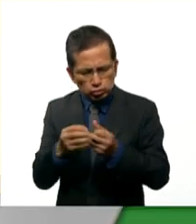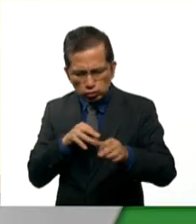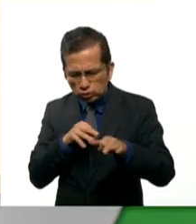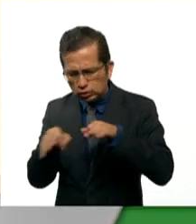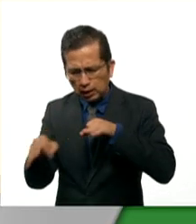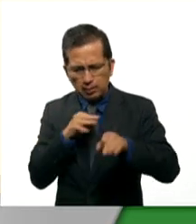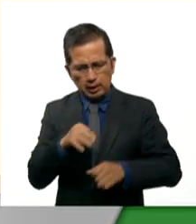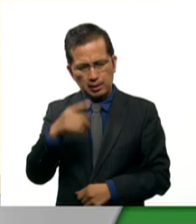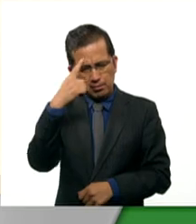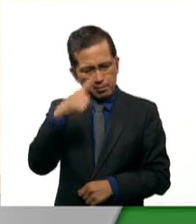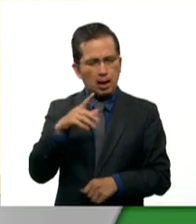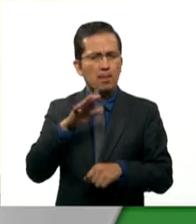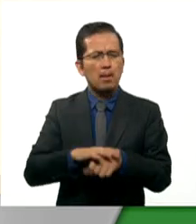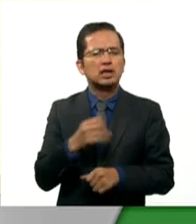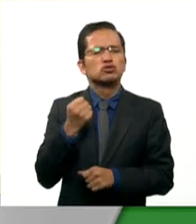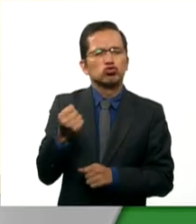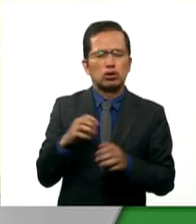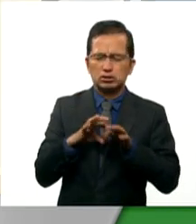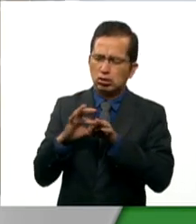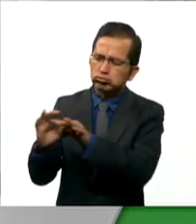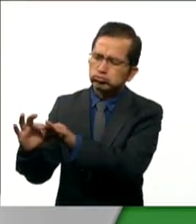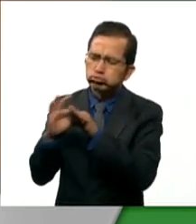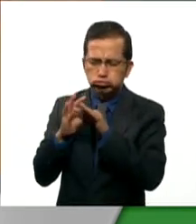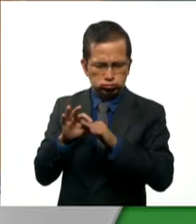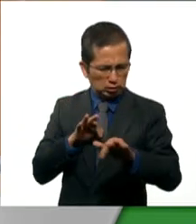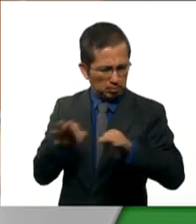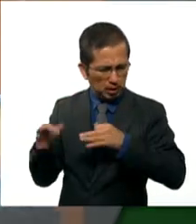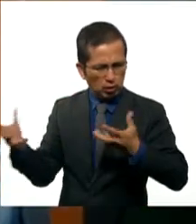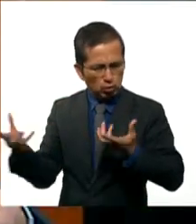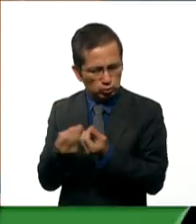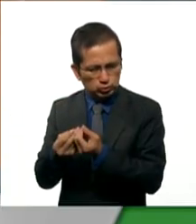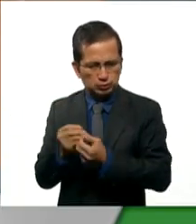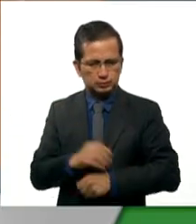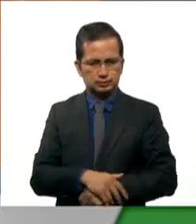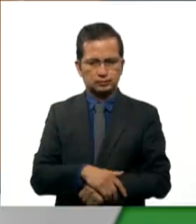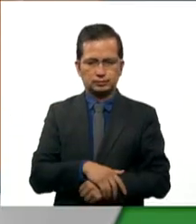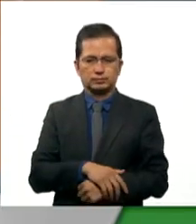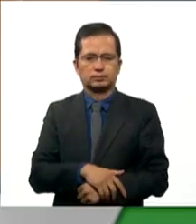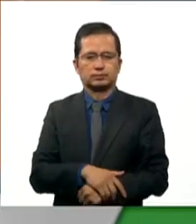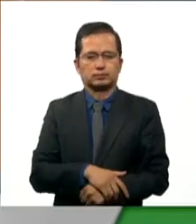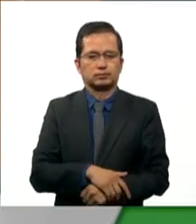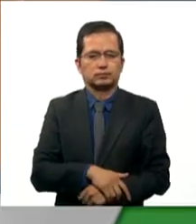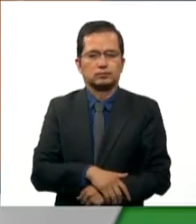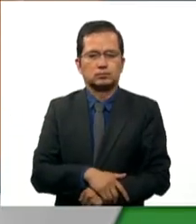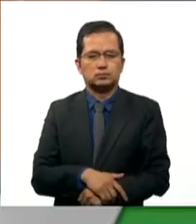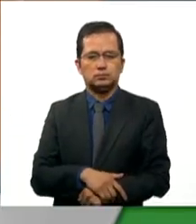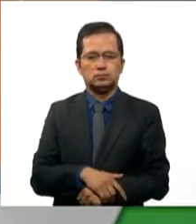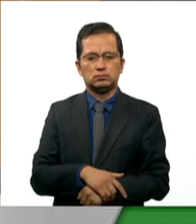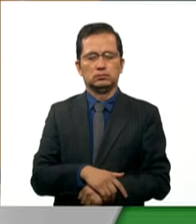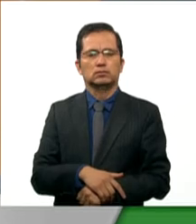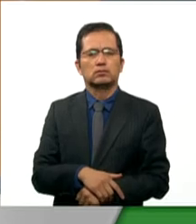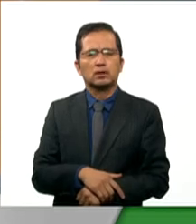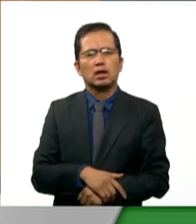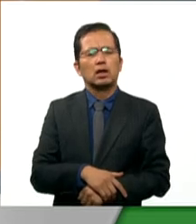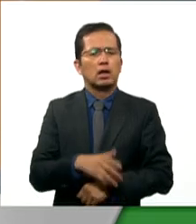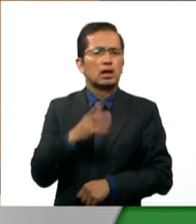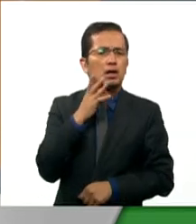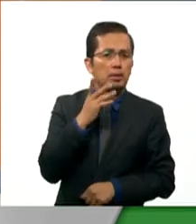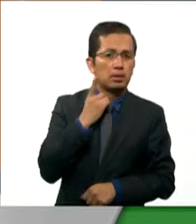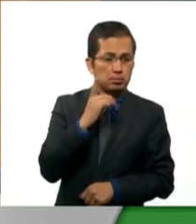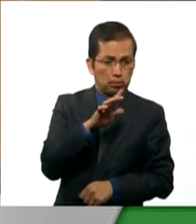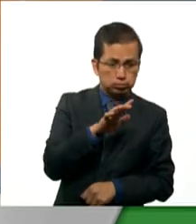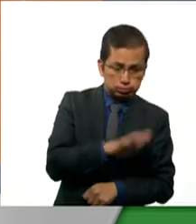este fortalecimiento de la relación bilateral. En ambos parlamentos complementarán las